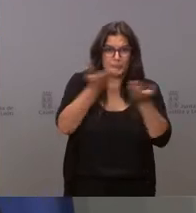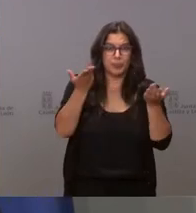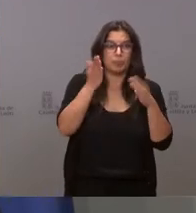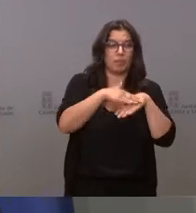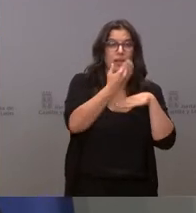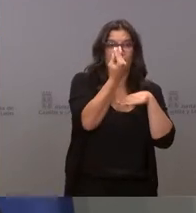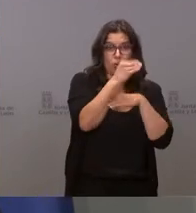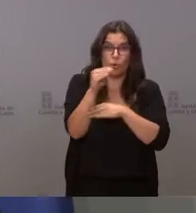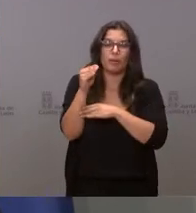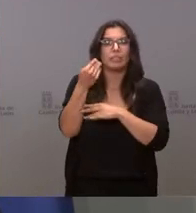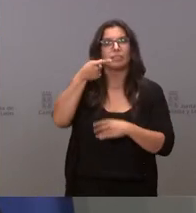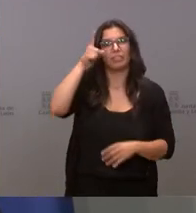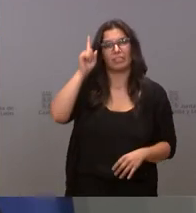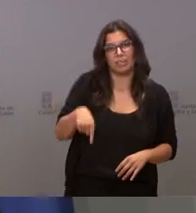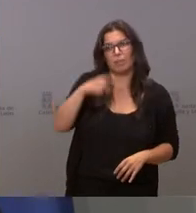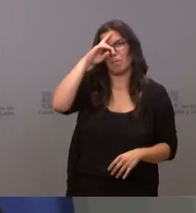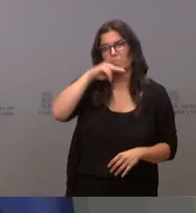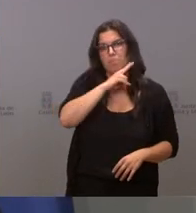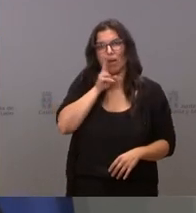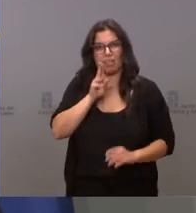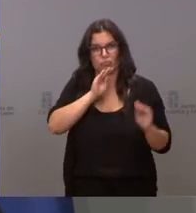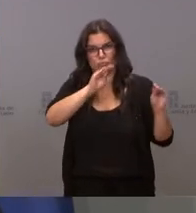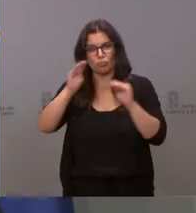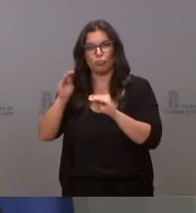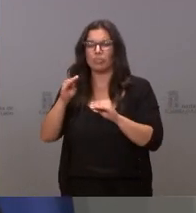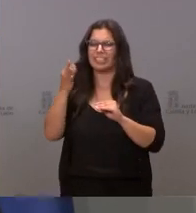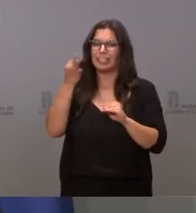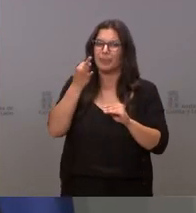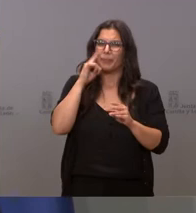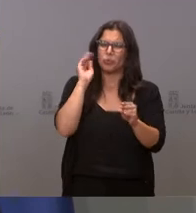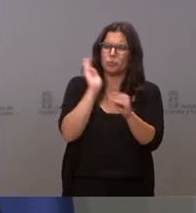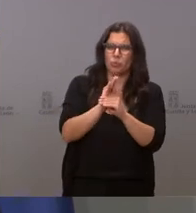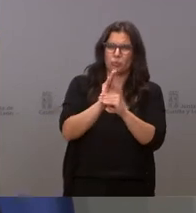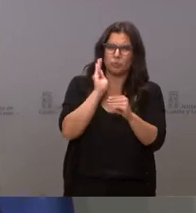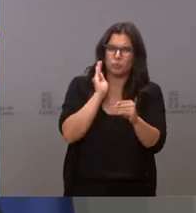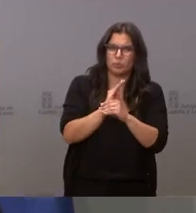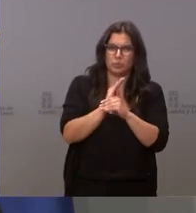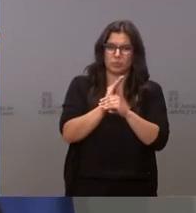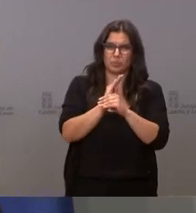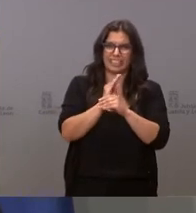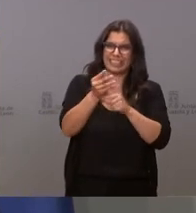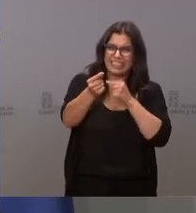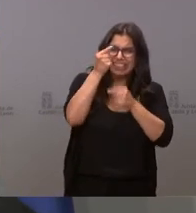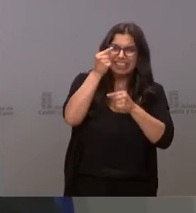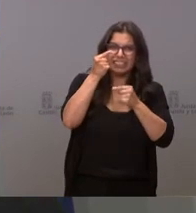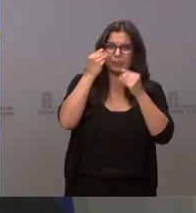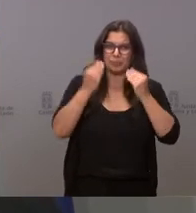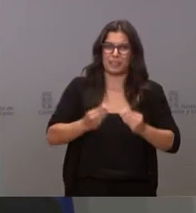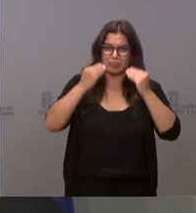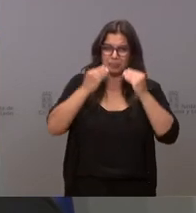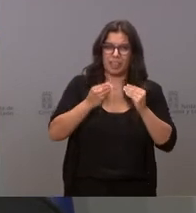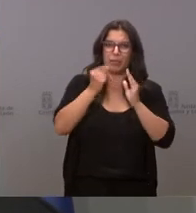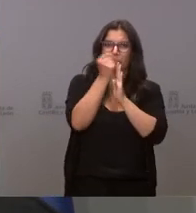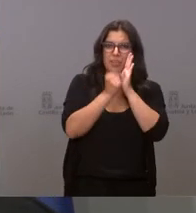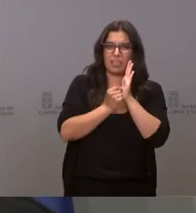como para los padres, es extremar, en este grupo de edad, las medidas